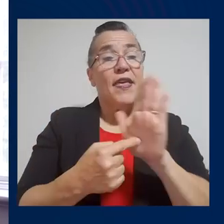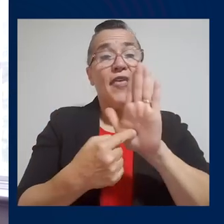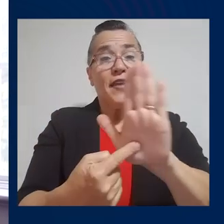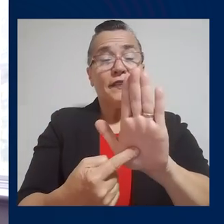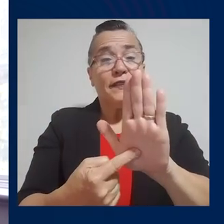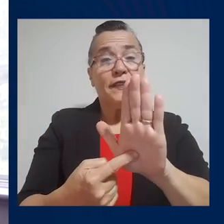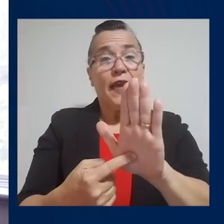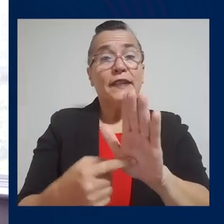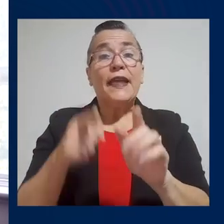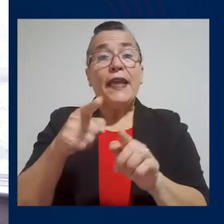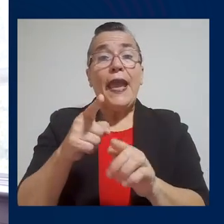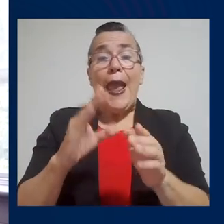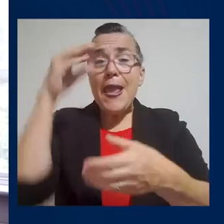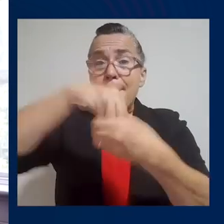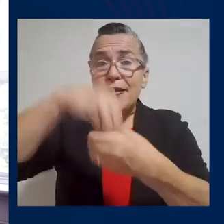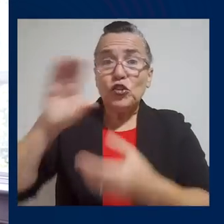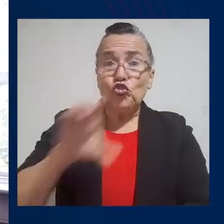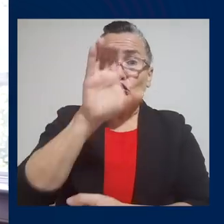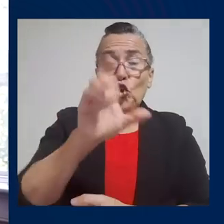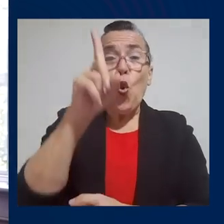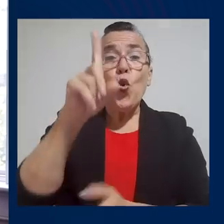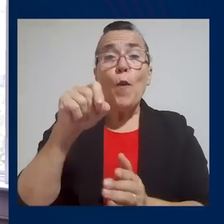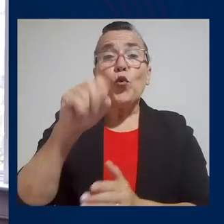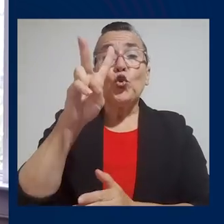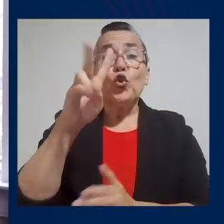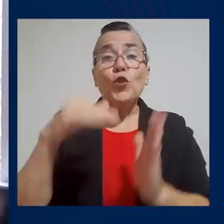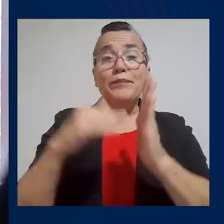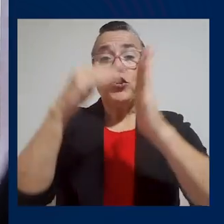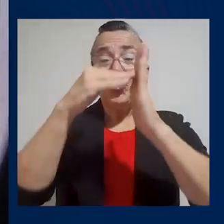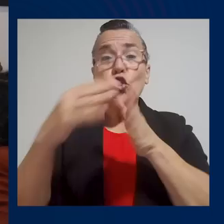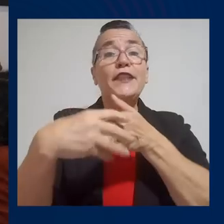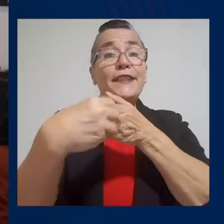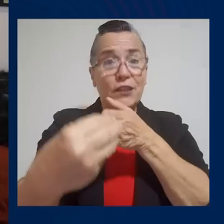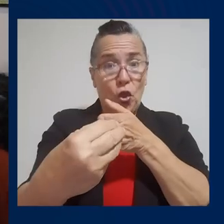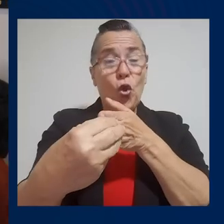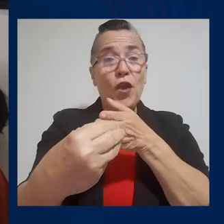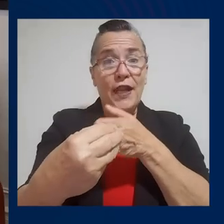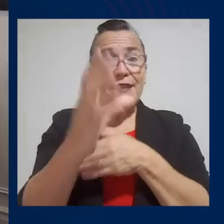de inversión del 1.2 billones de dólares en el próximo año.